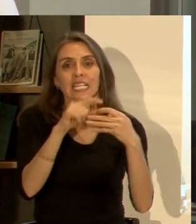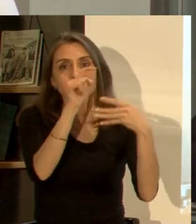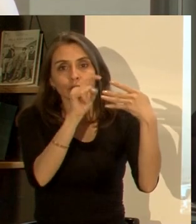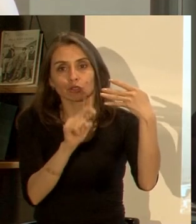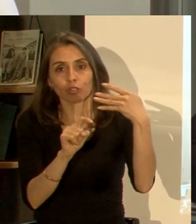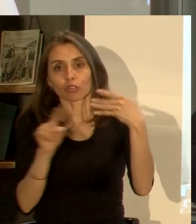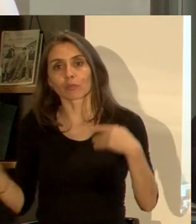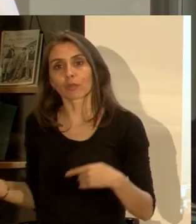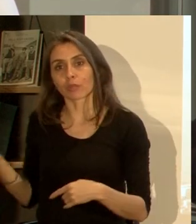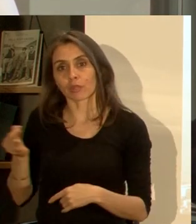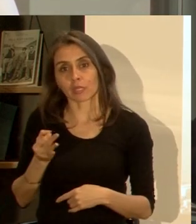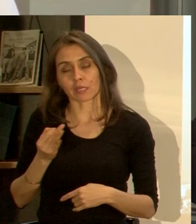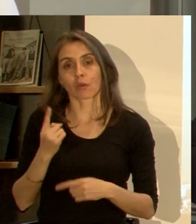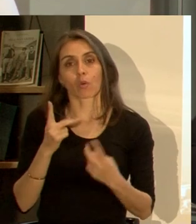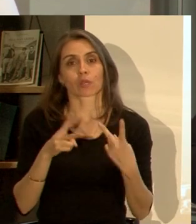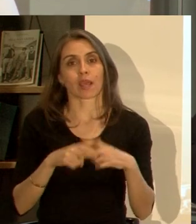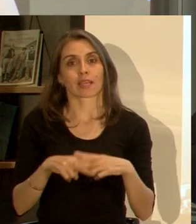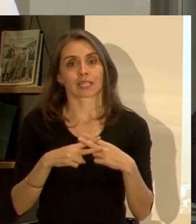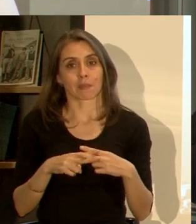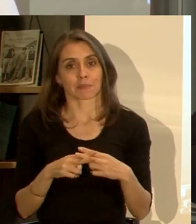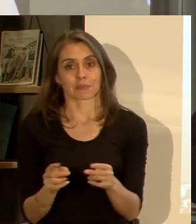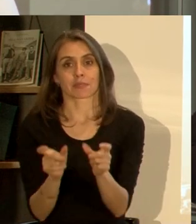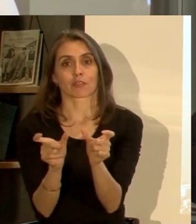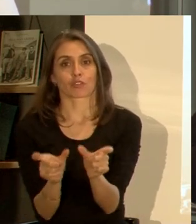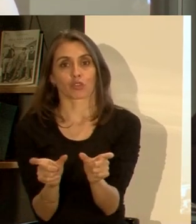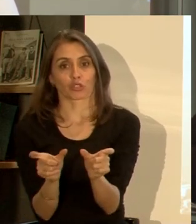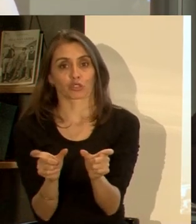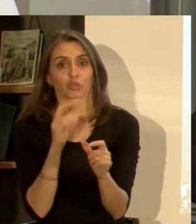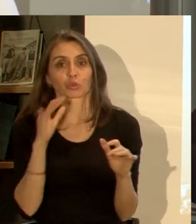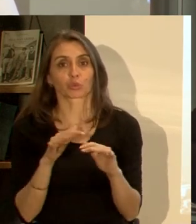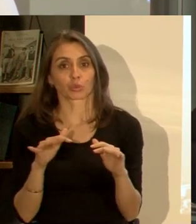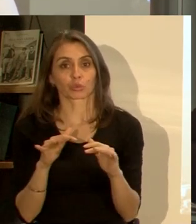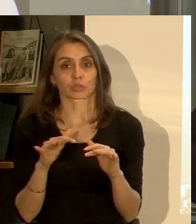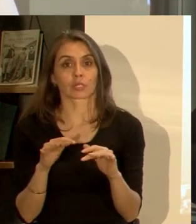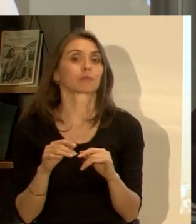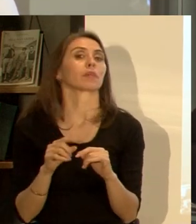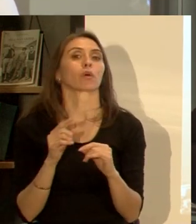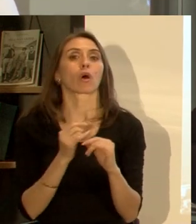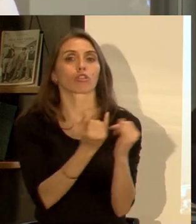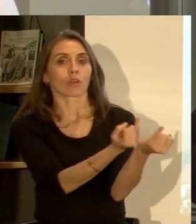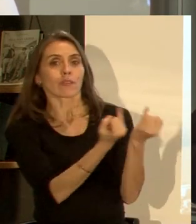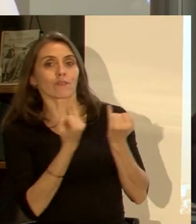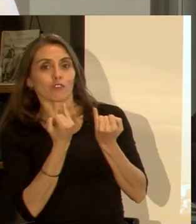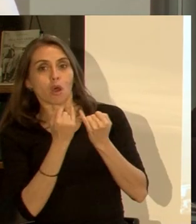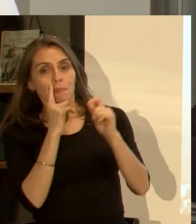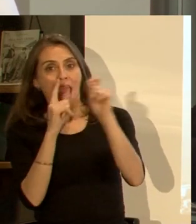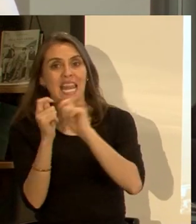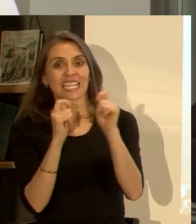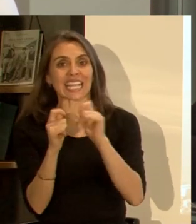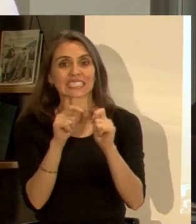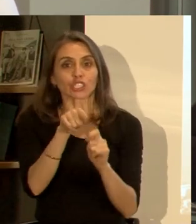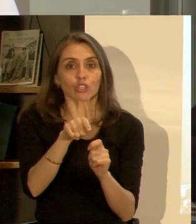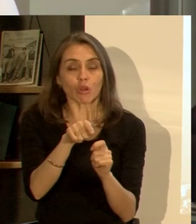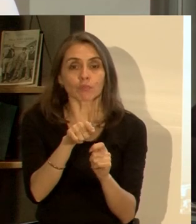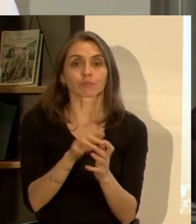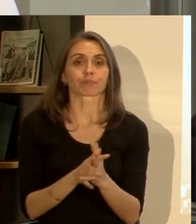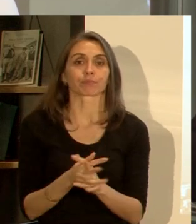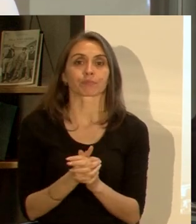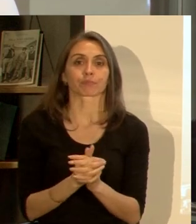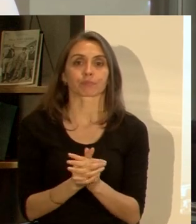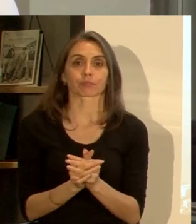mencionas y una de las grandes herramientas de control que se utiliza desde la comunicación del riesgo es precisamente dar